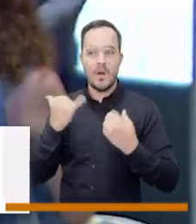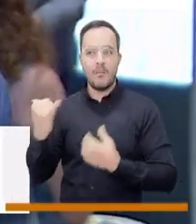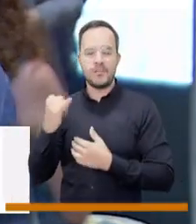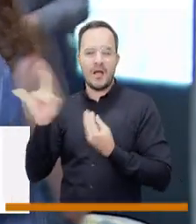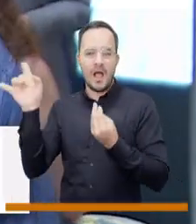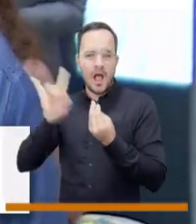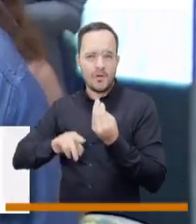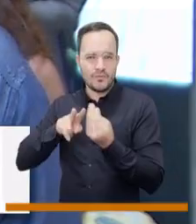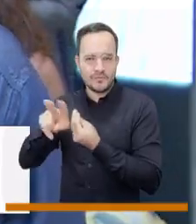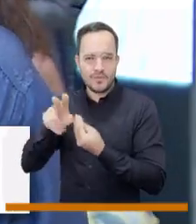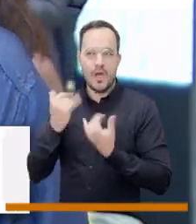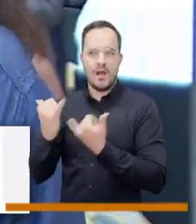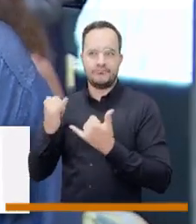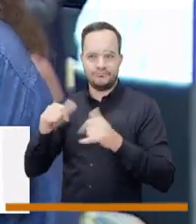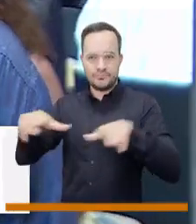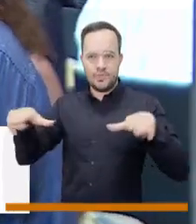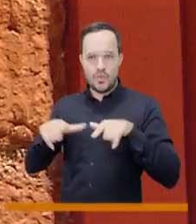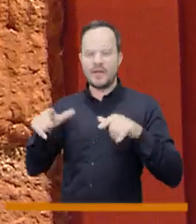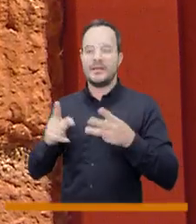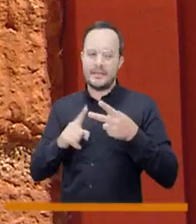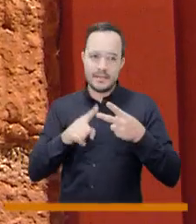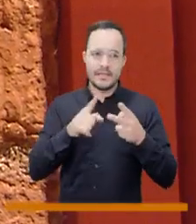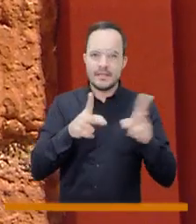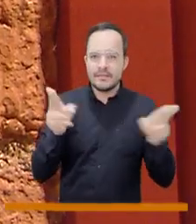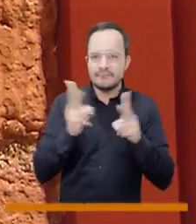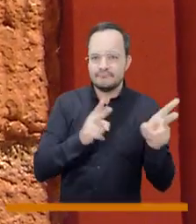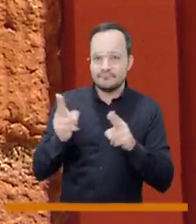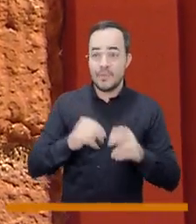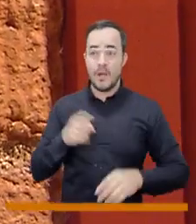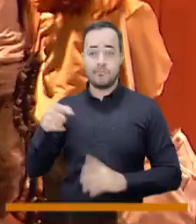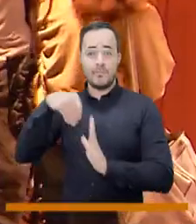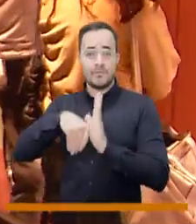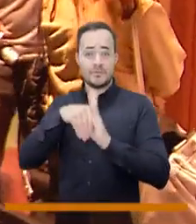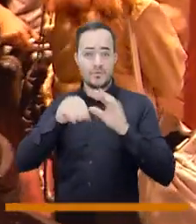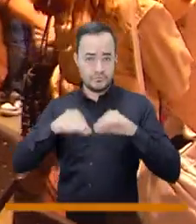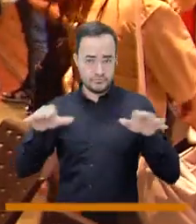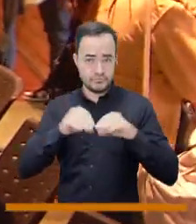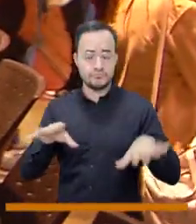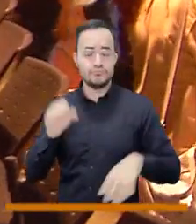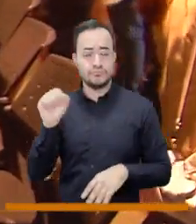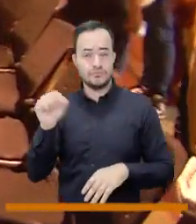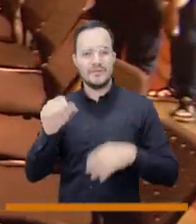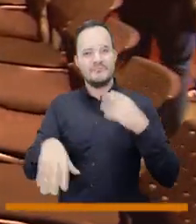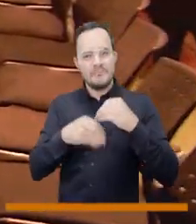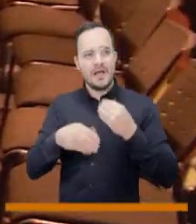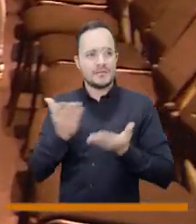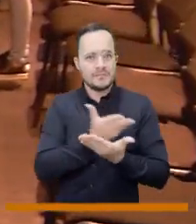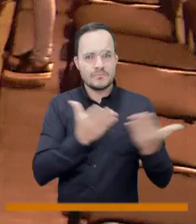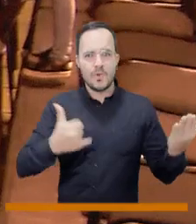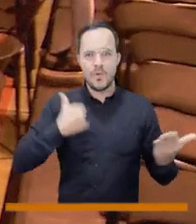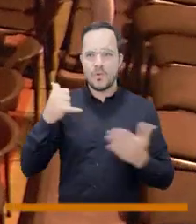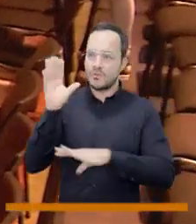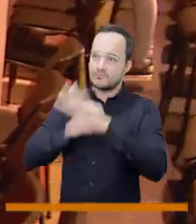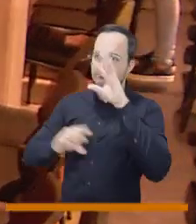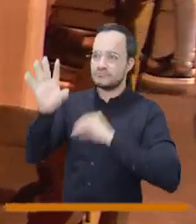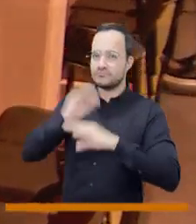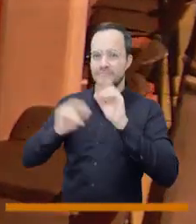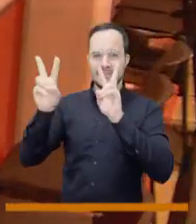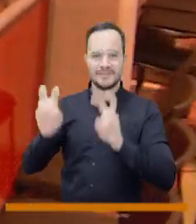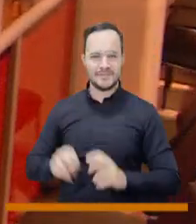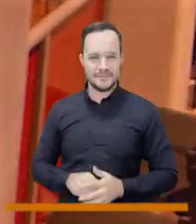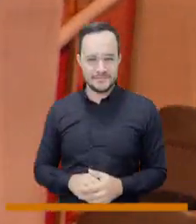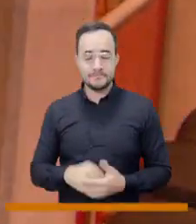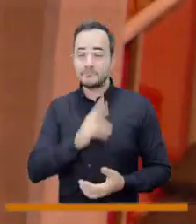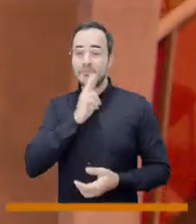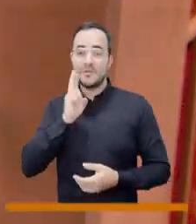audio audiovisual y uno de edición no sólo para generar contenido sino también para que nuestros jóvenes aprendan de estos temas vamos